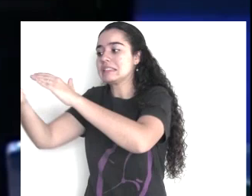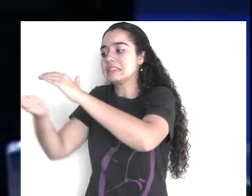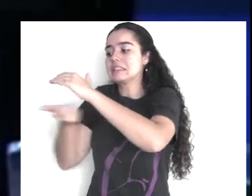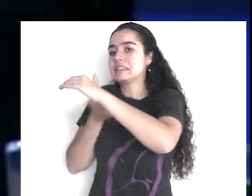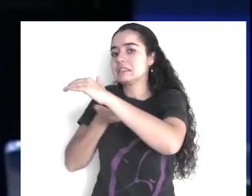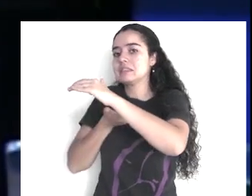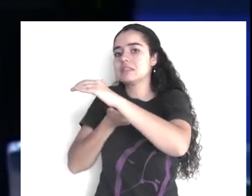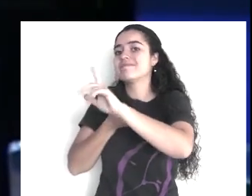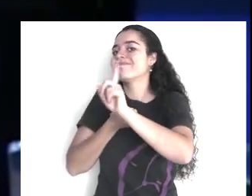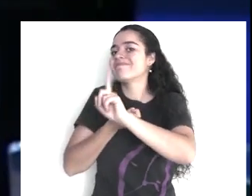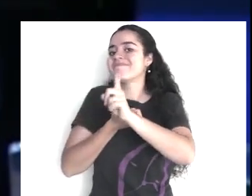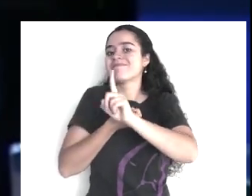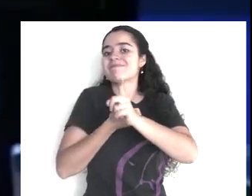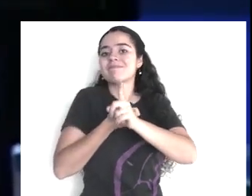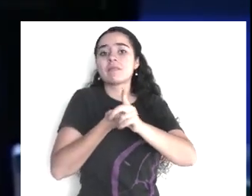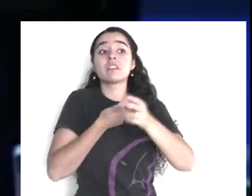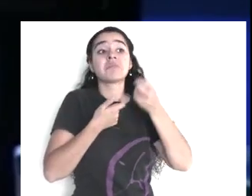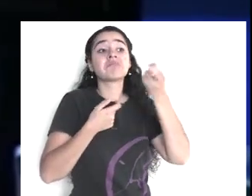aquel que,